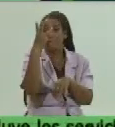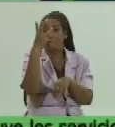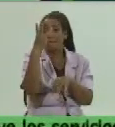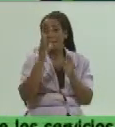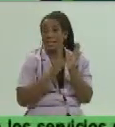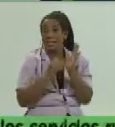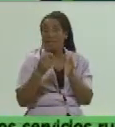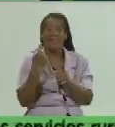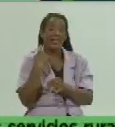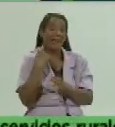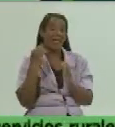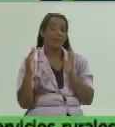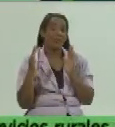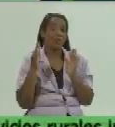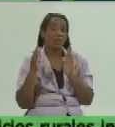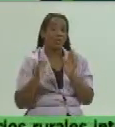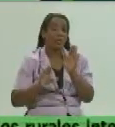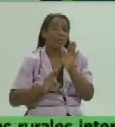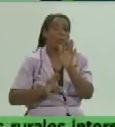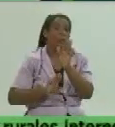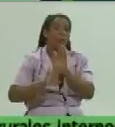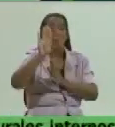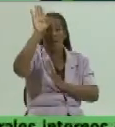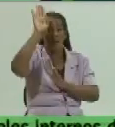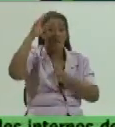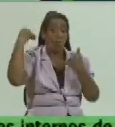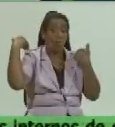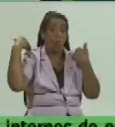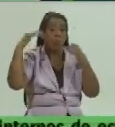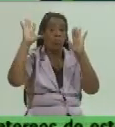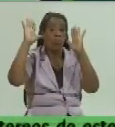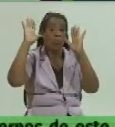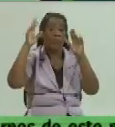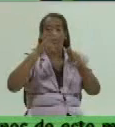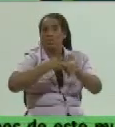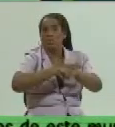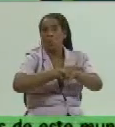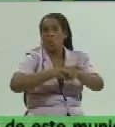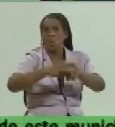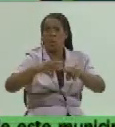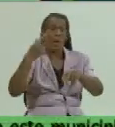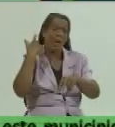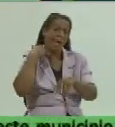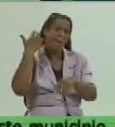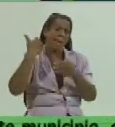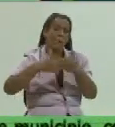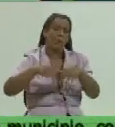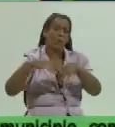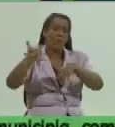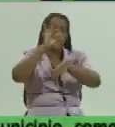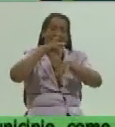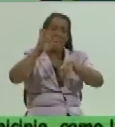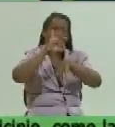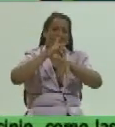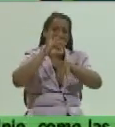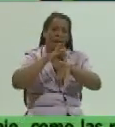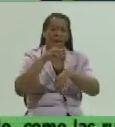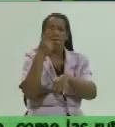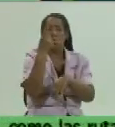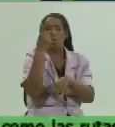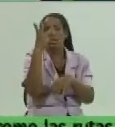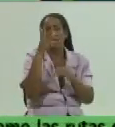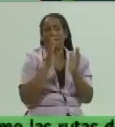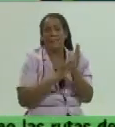año superado el récord histórico que se tiene de producción de miel en un trimestre que